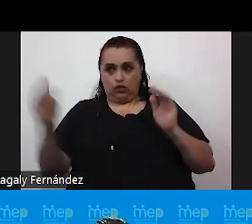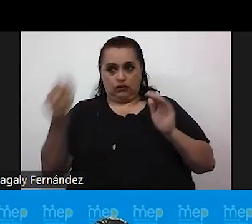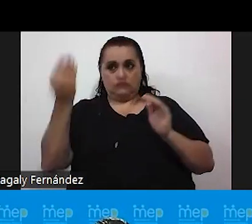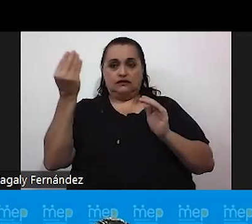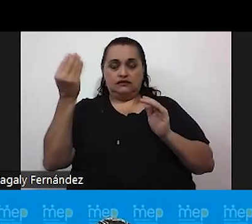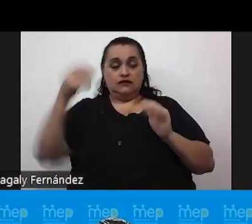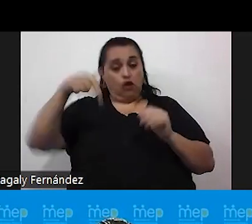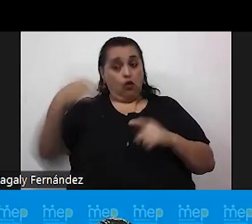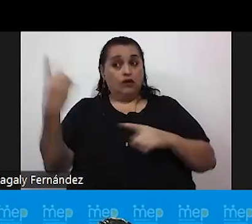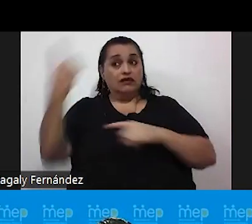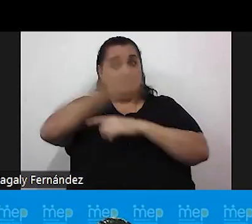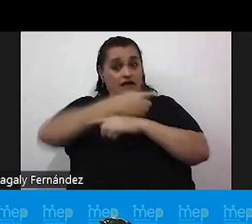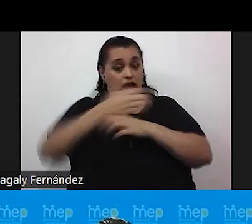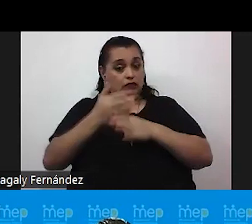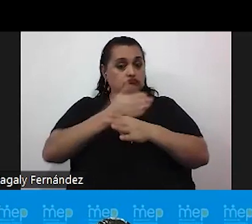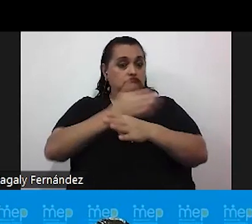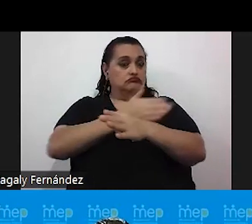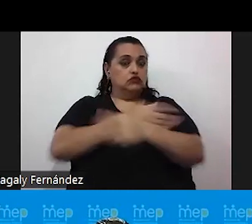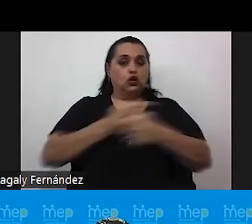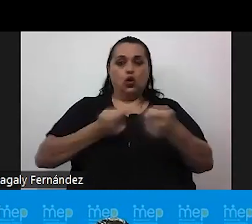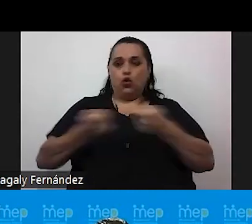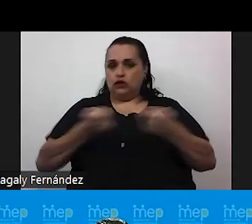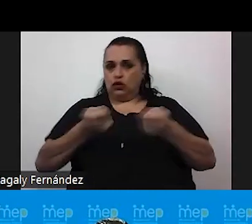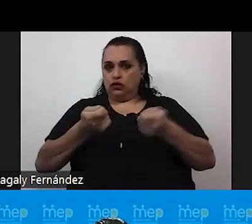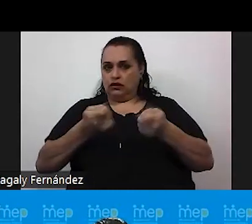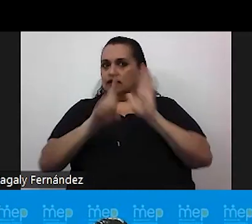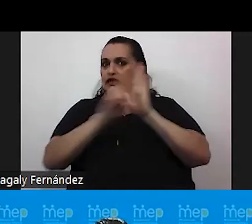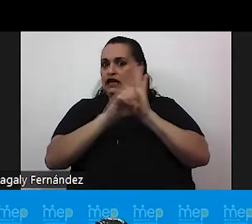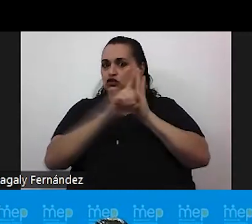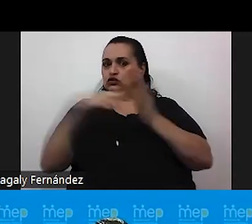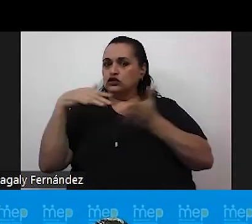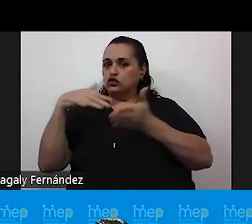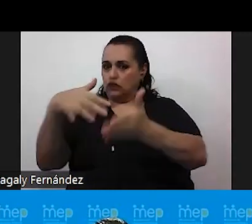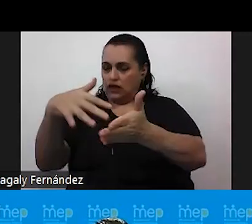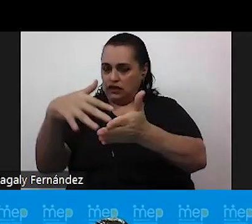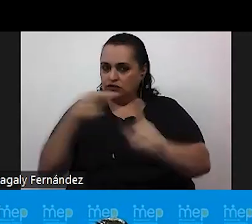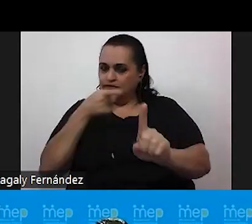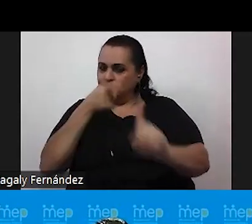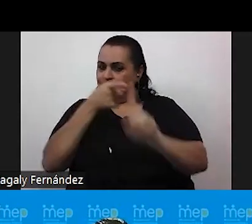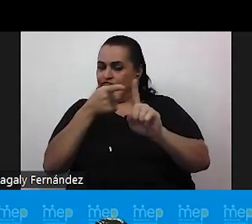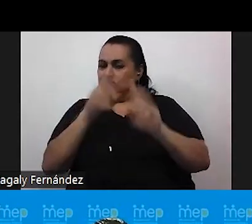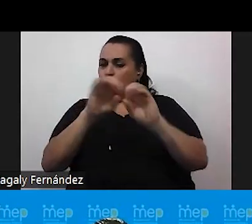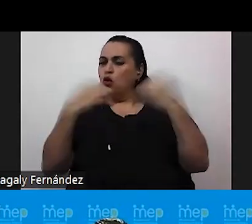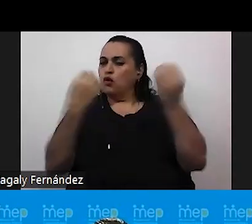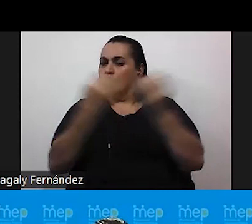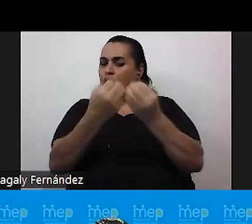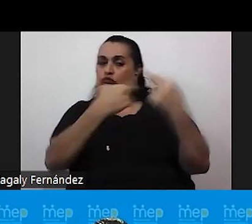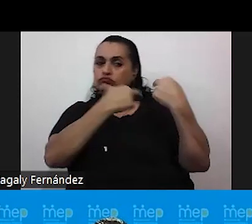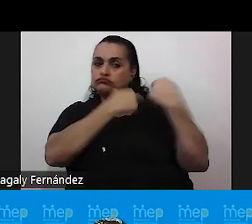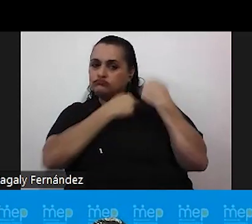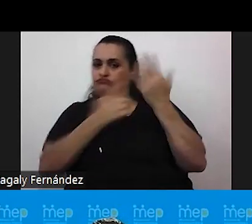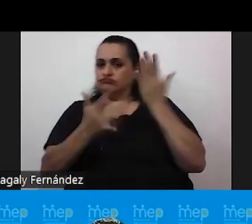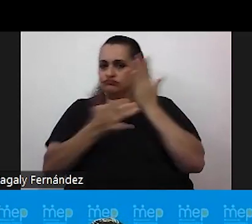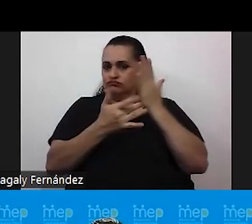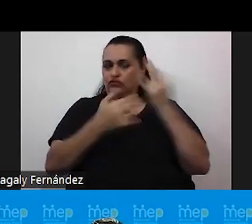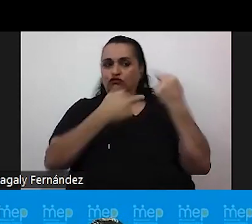ha evolucionado a ser una Contraloría de los Derechos Estudiantiles como el órgano técnico responsable de desarrollar este sistema